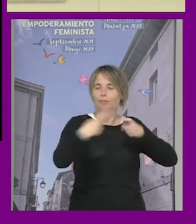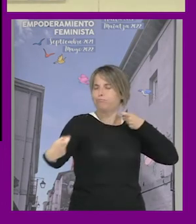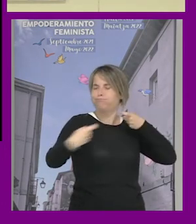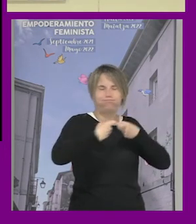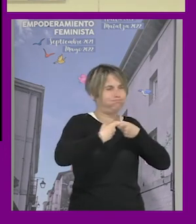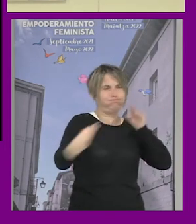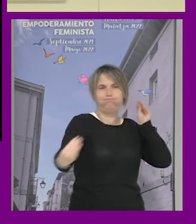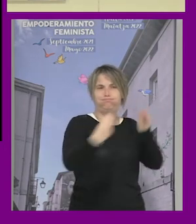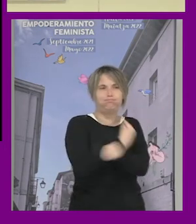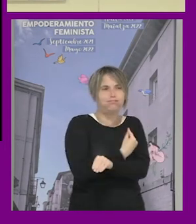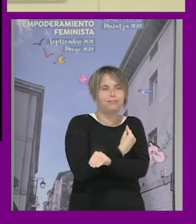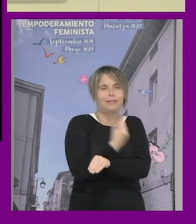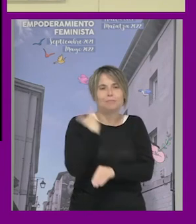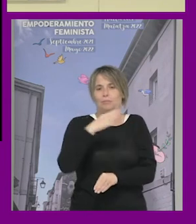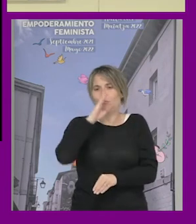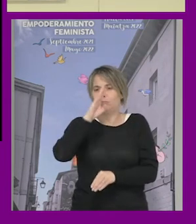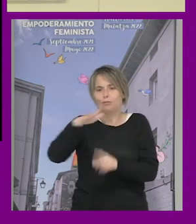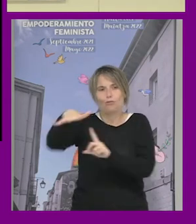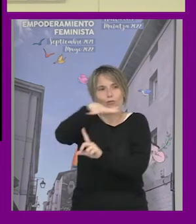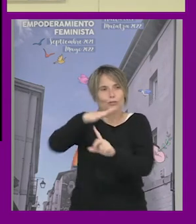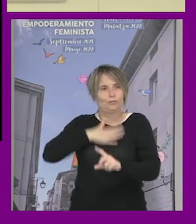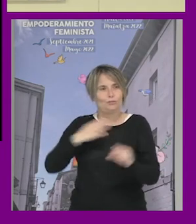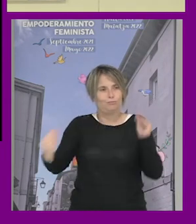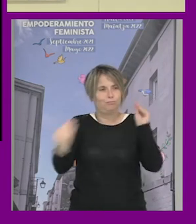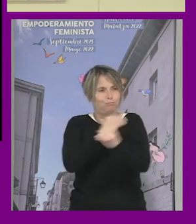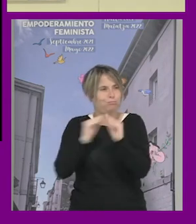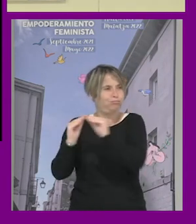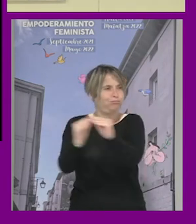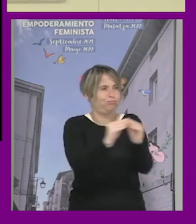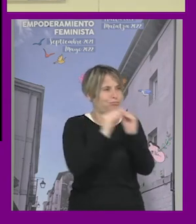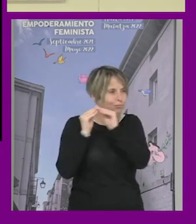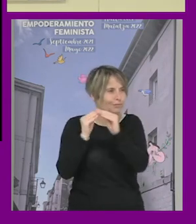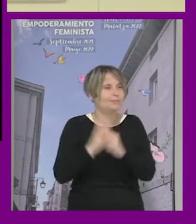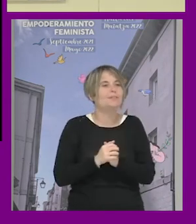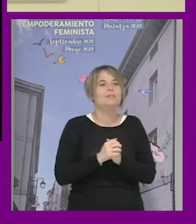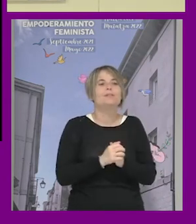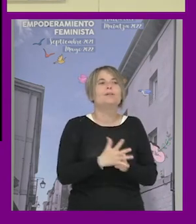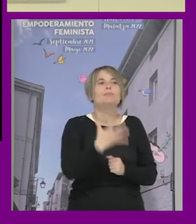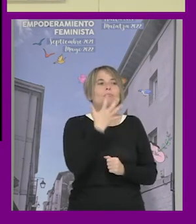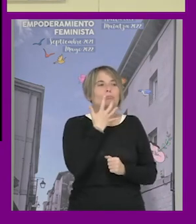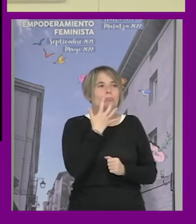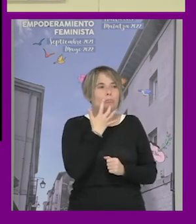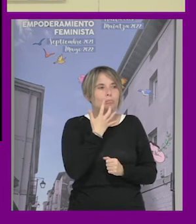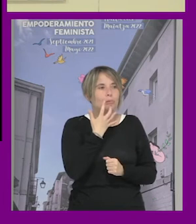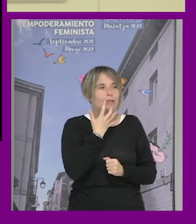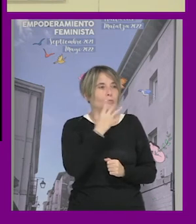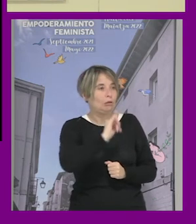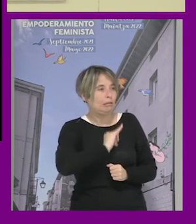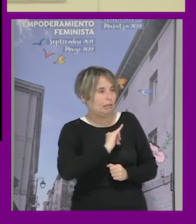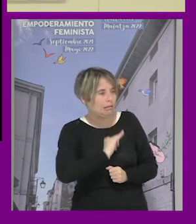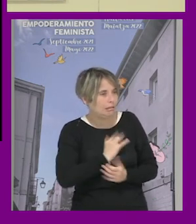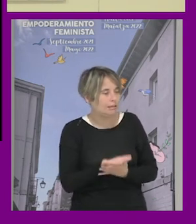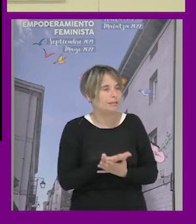cuadraban con los marcos hegemónicos en nuestro contexto por ejemplo en el tema de la identidad